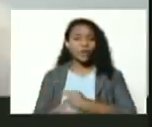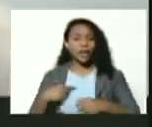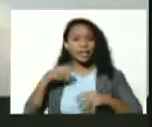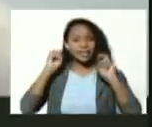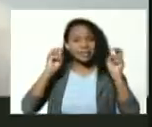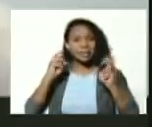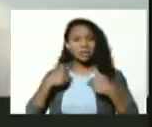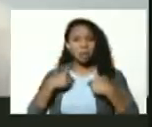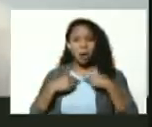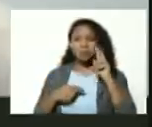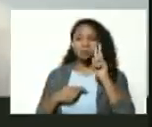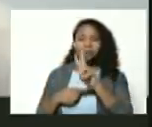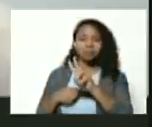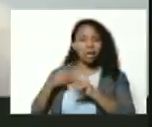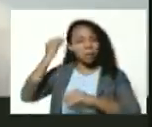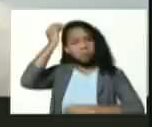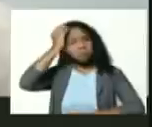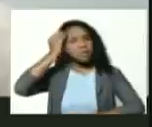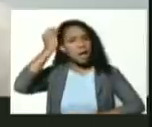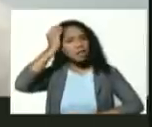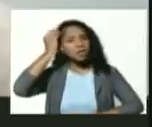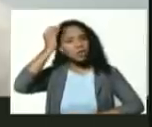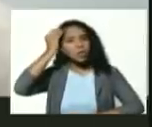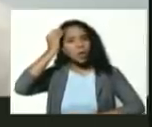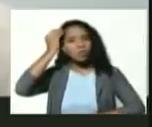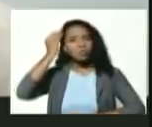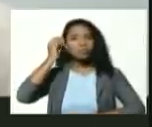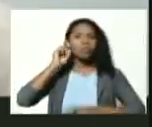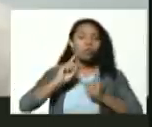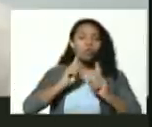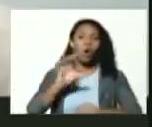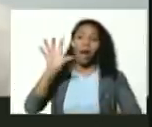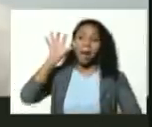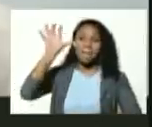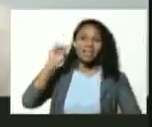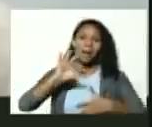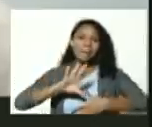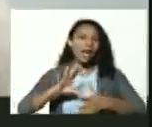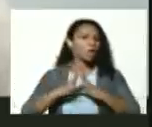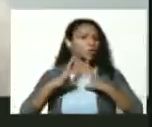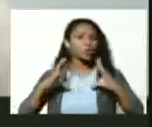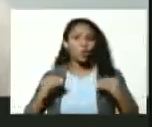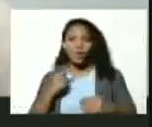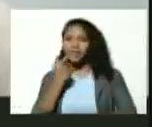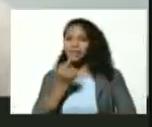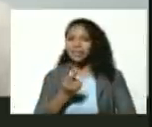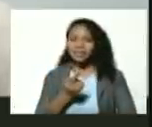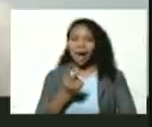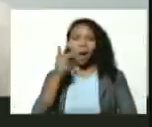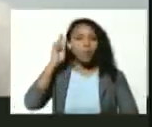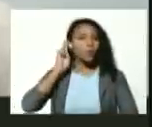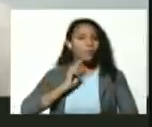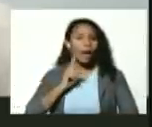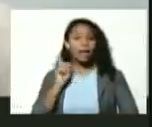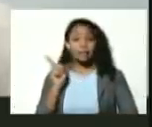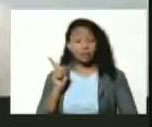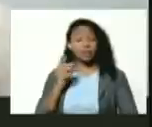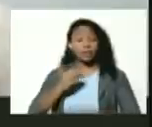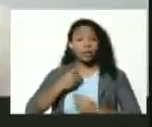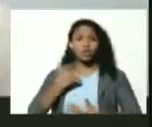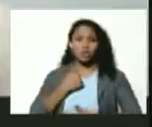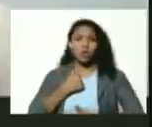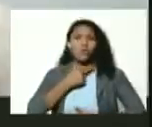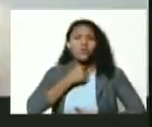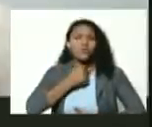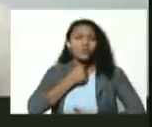nos pensamos unos ¿no? la patria es la América toda decía Bolívar así que ha sido un gusto